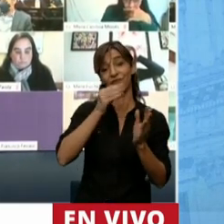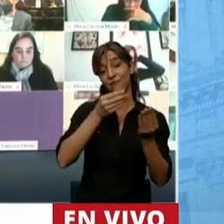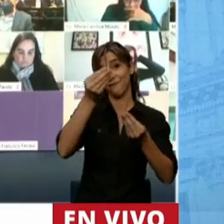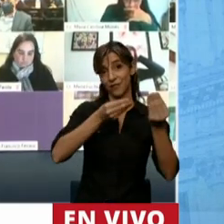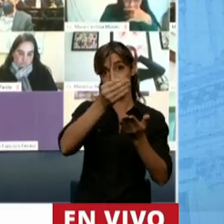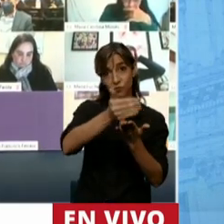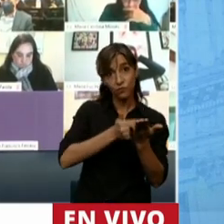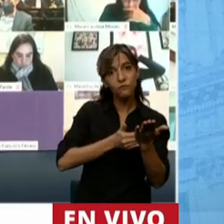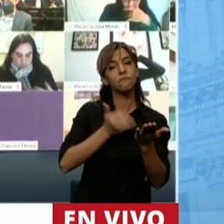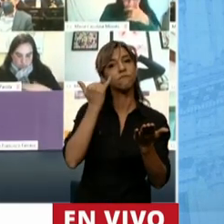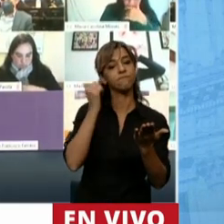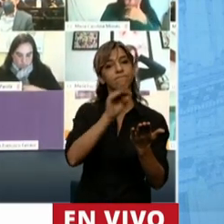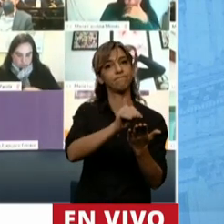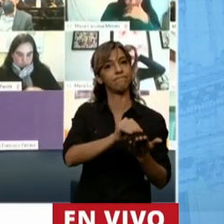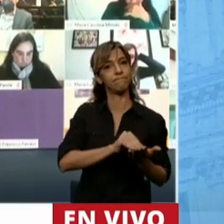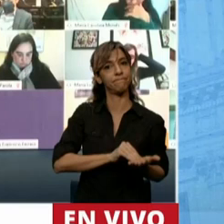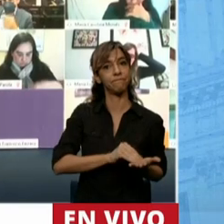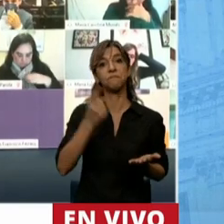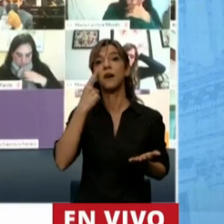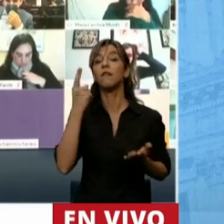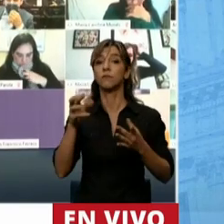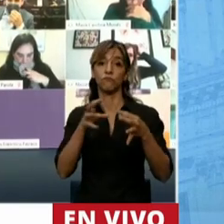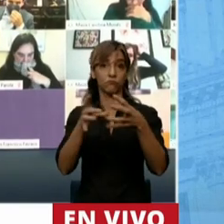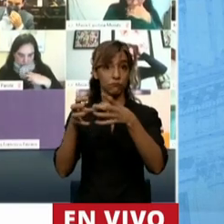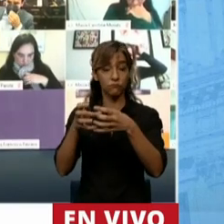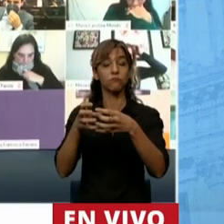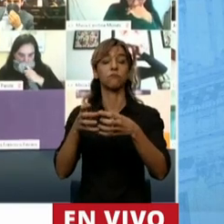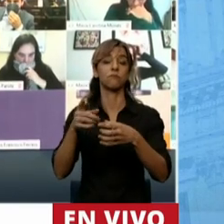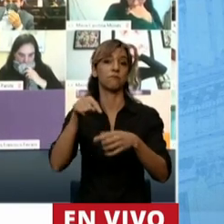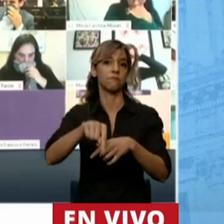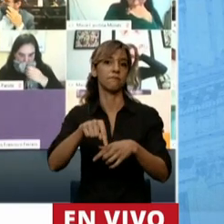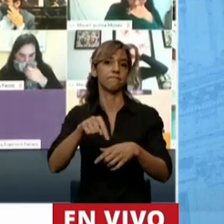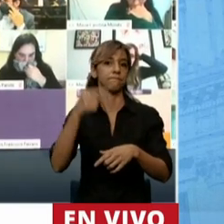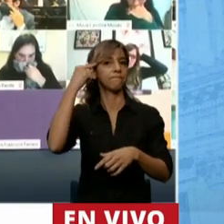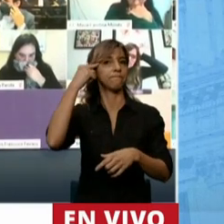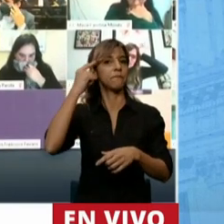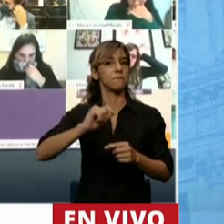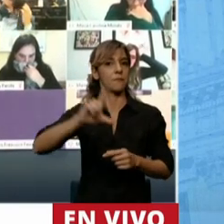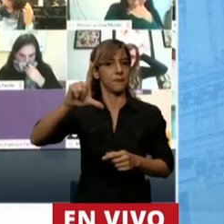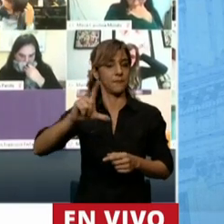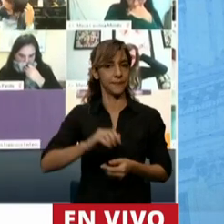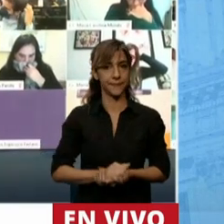si así lo tratan que esto se siga ampliando las provincias